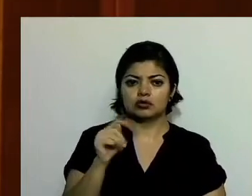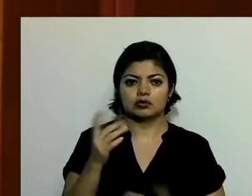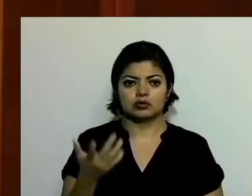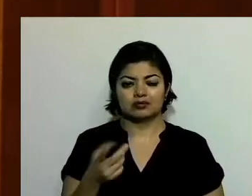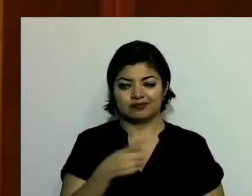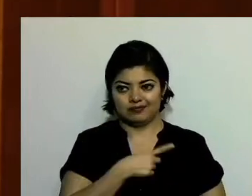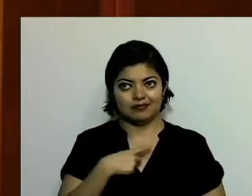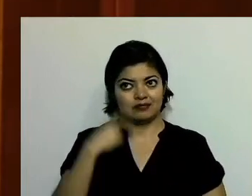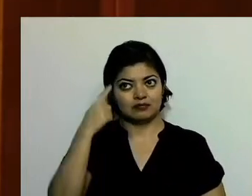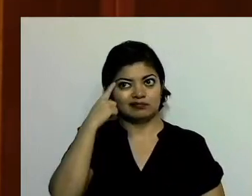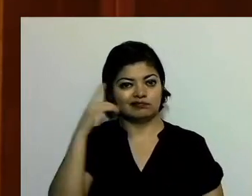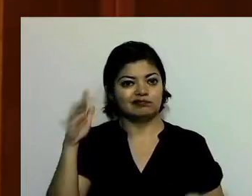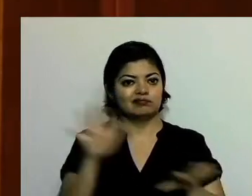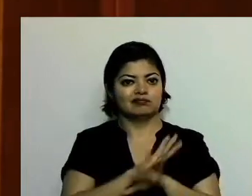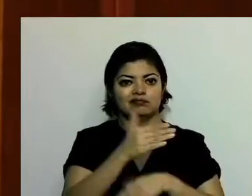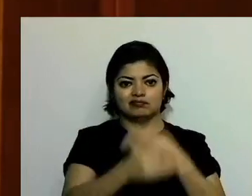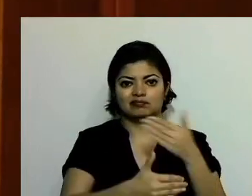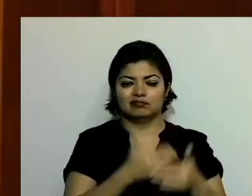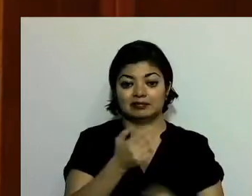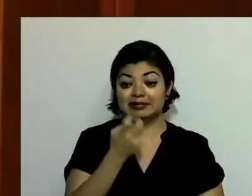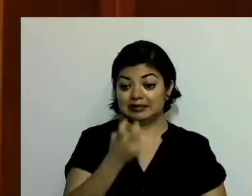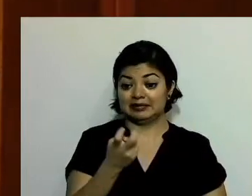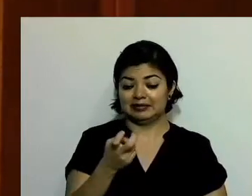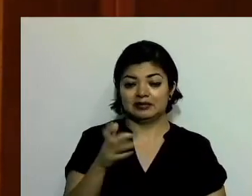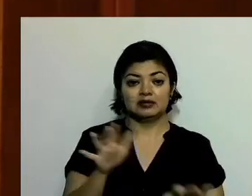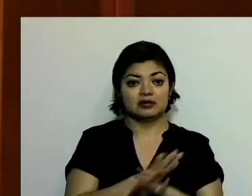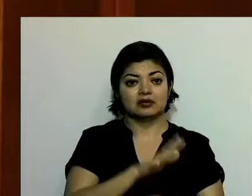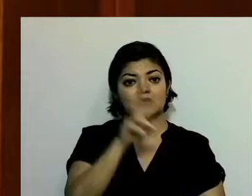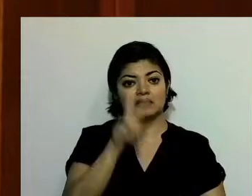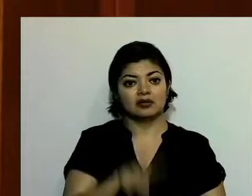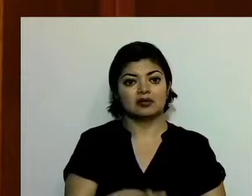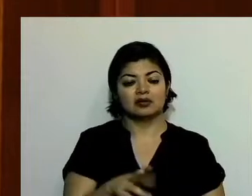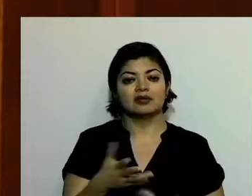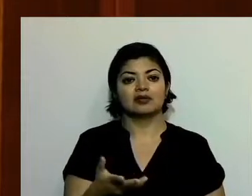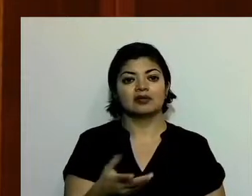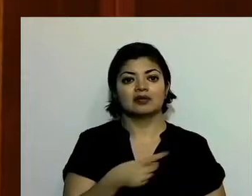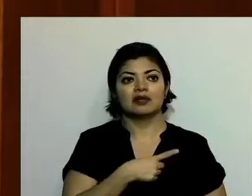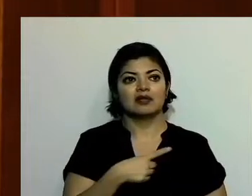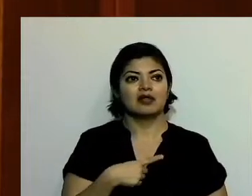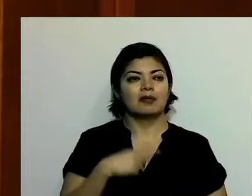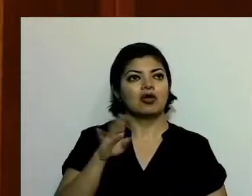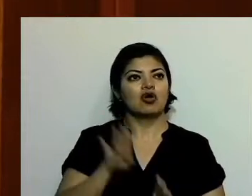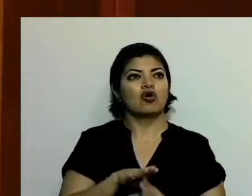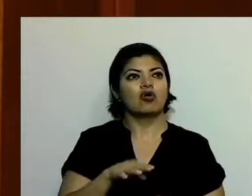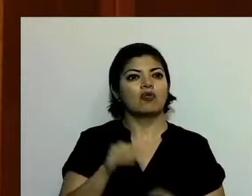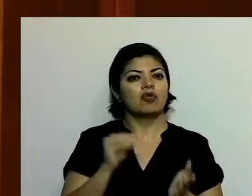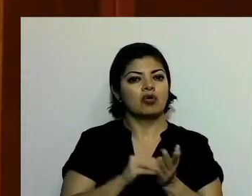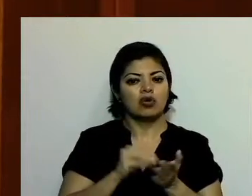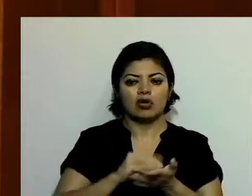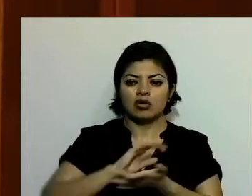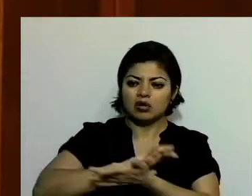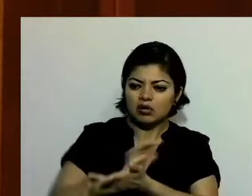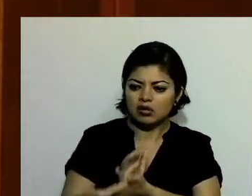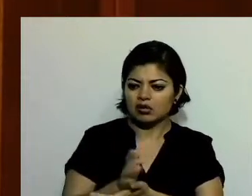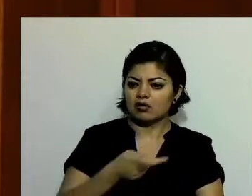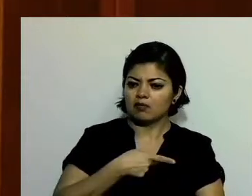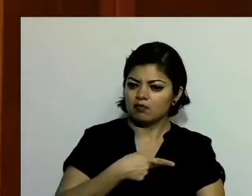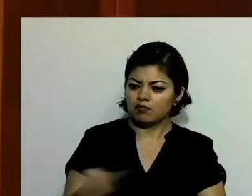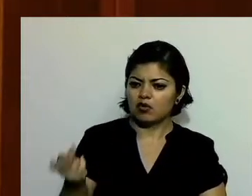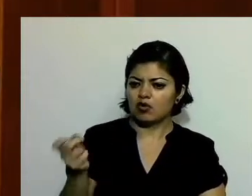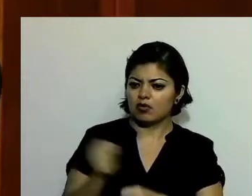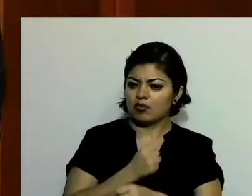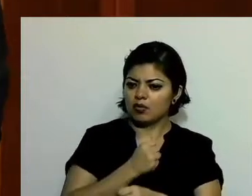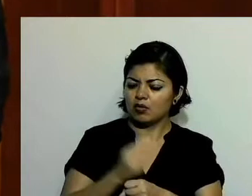que transformar. Esa realidad de marginalidad, de pobreza, de violencia, de falta de